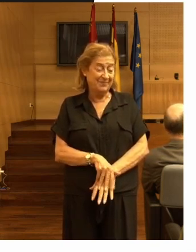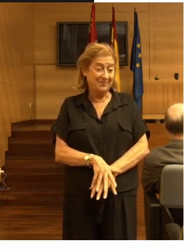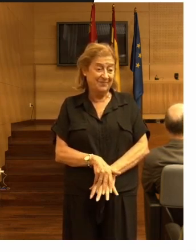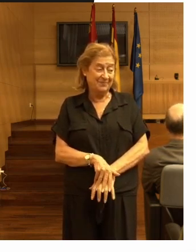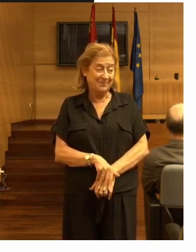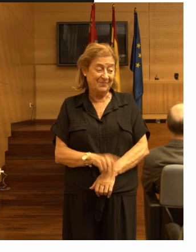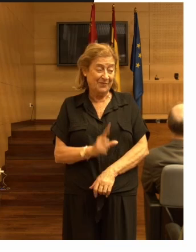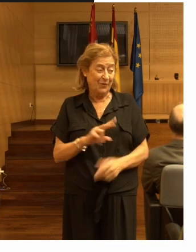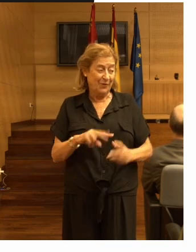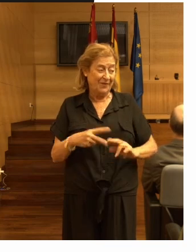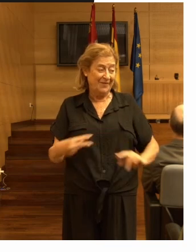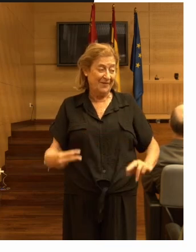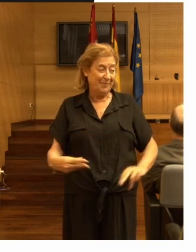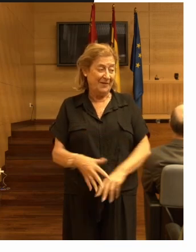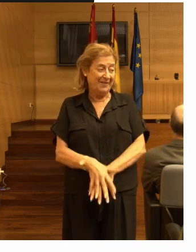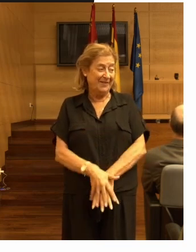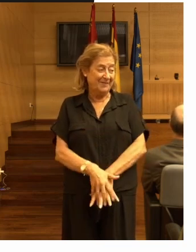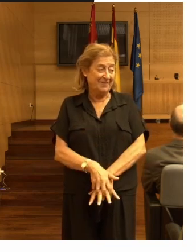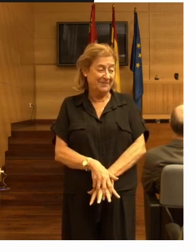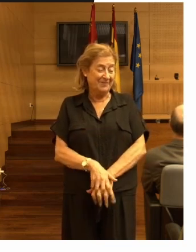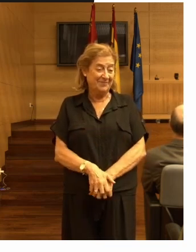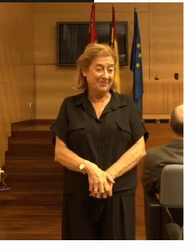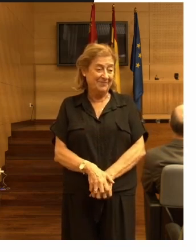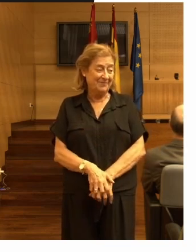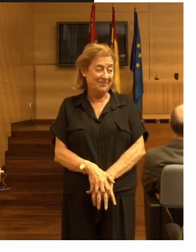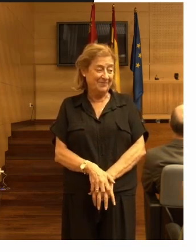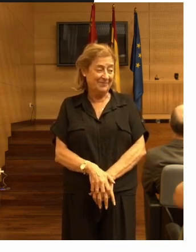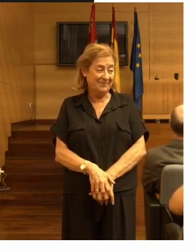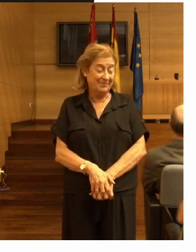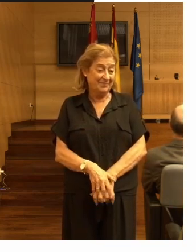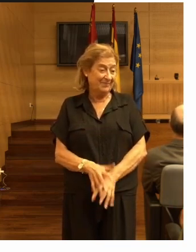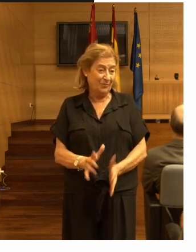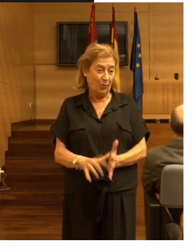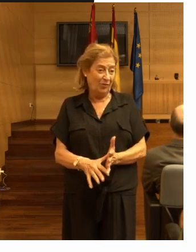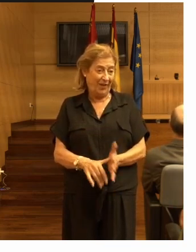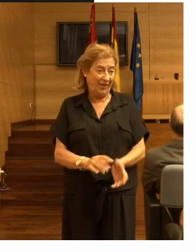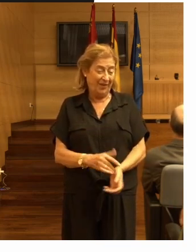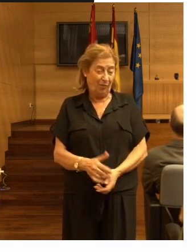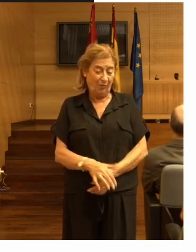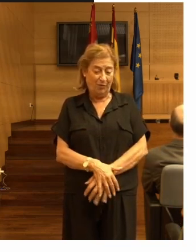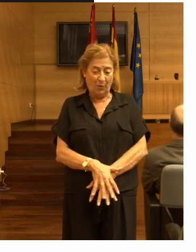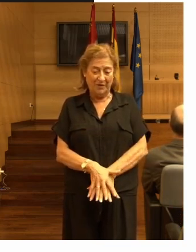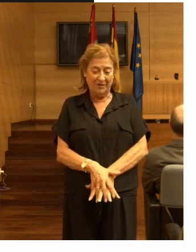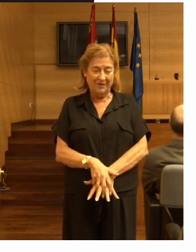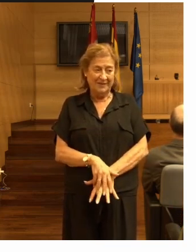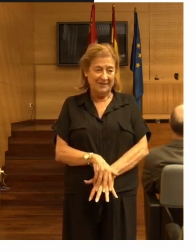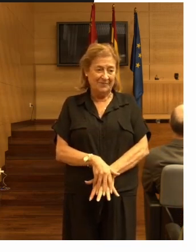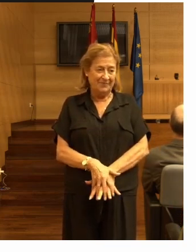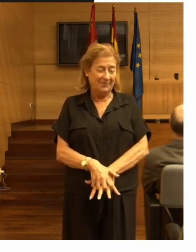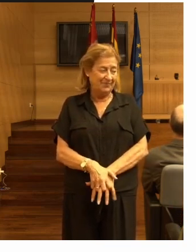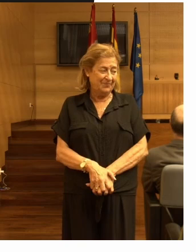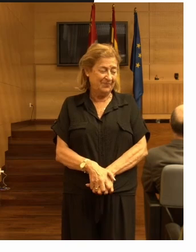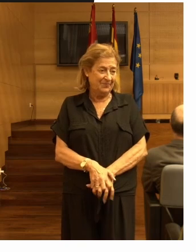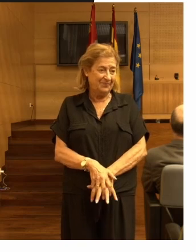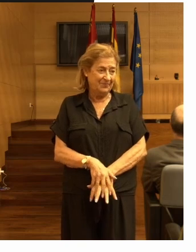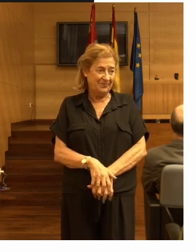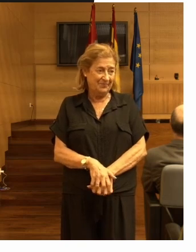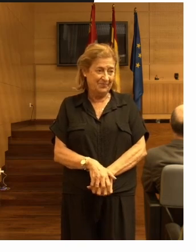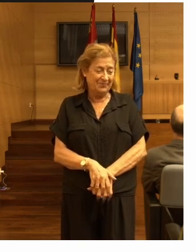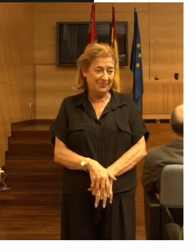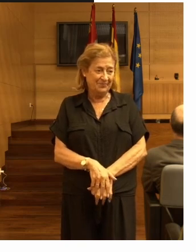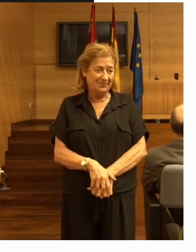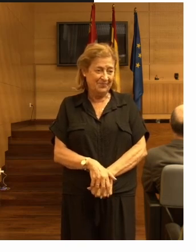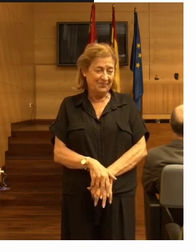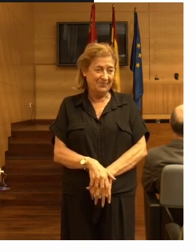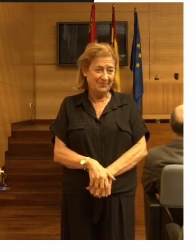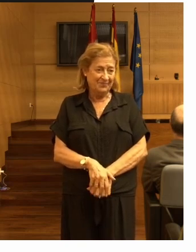se va a tú como líder de supuesto tienes que estar behind tu team siempre hay situaciones en el 20 años